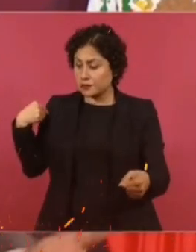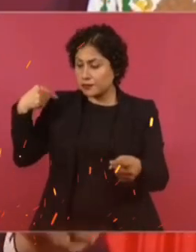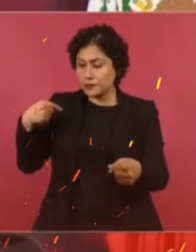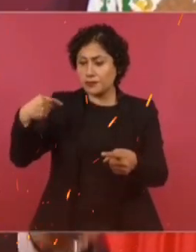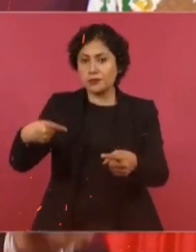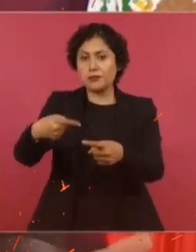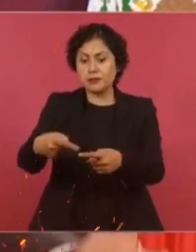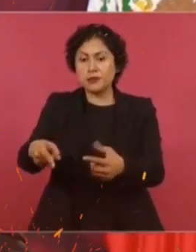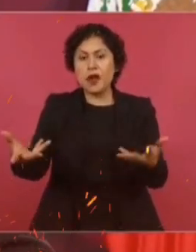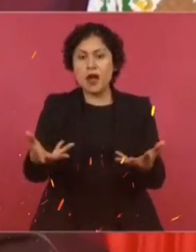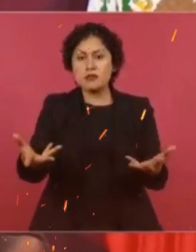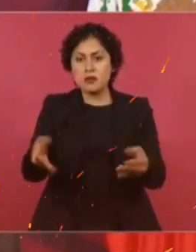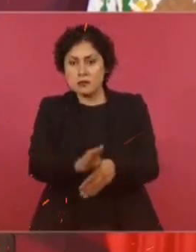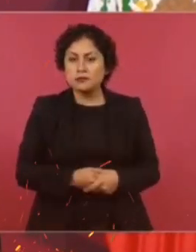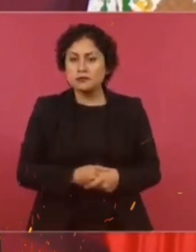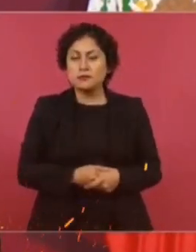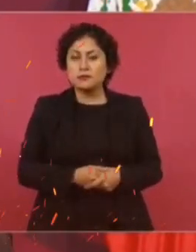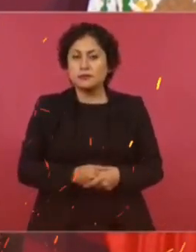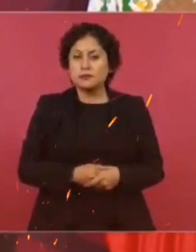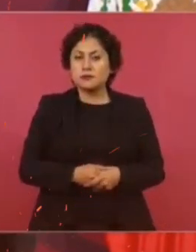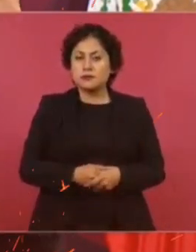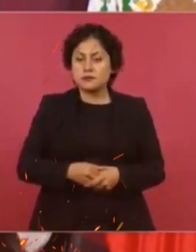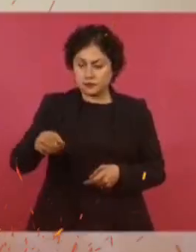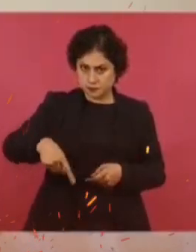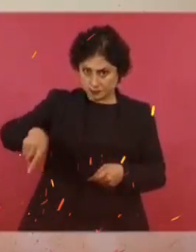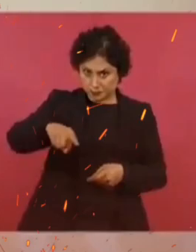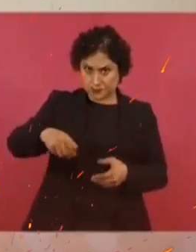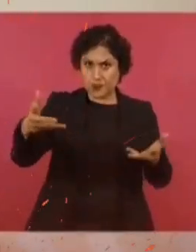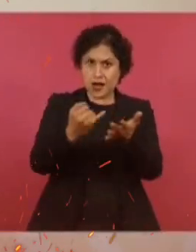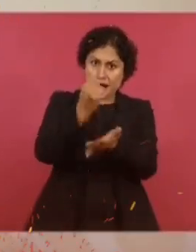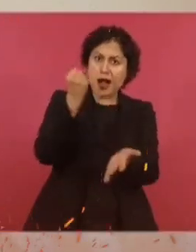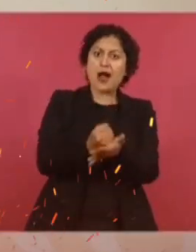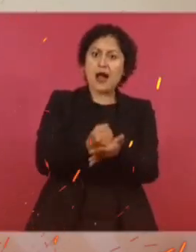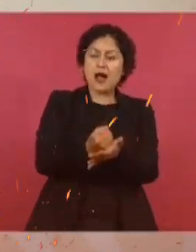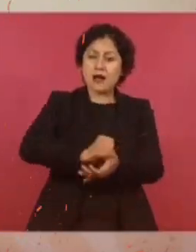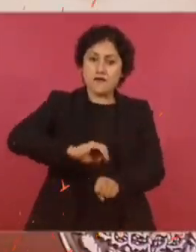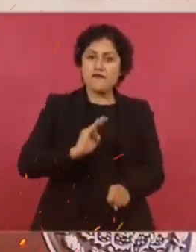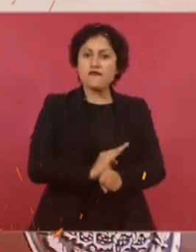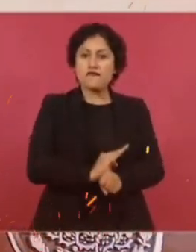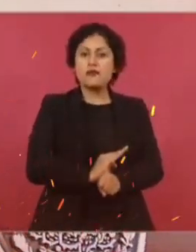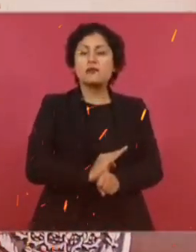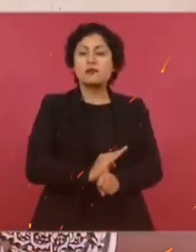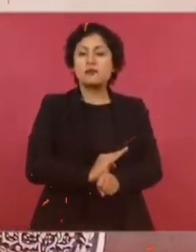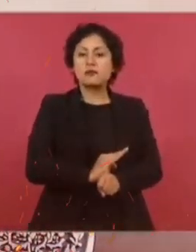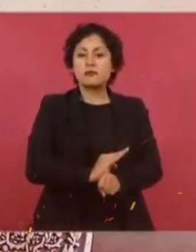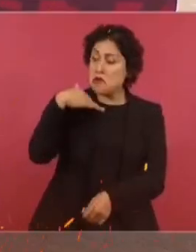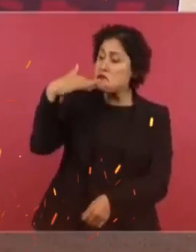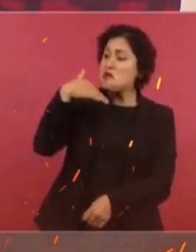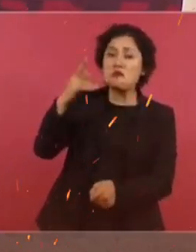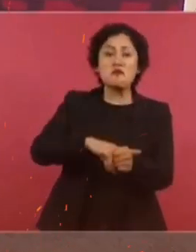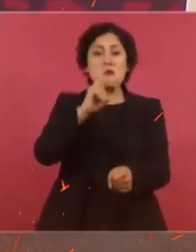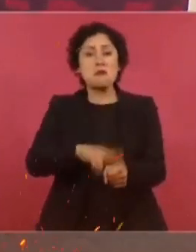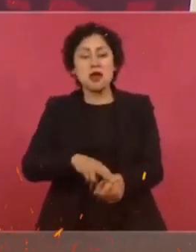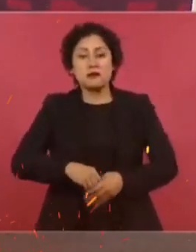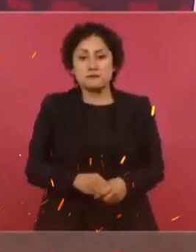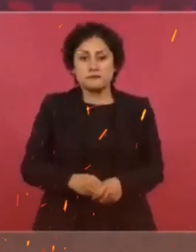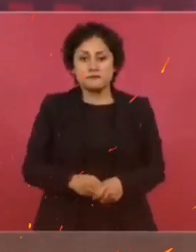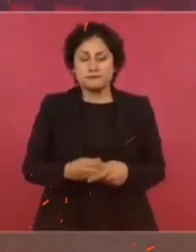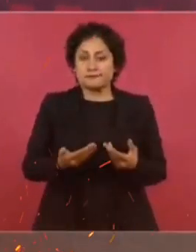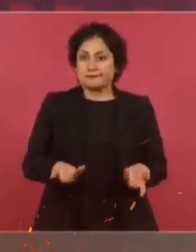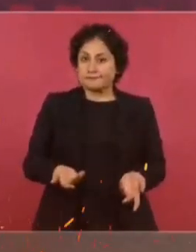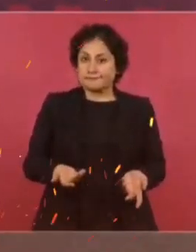en beneficio del pueblo? ¿Cuántos amparos en favor de la gente pobre? Y le creo a la